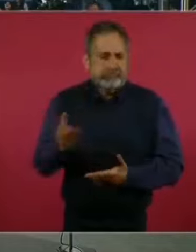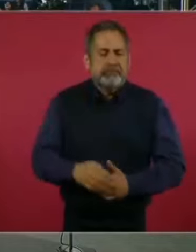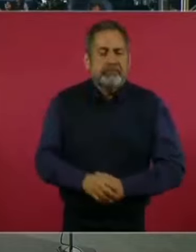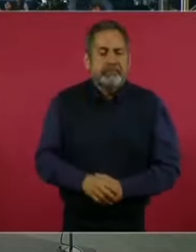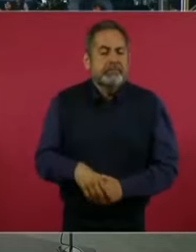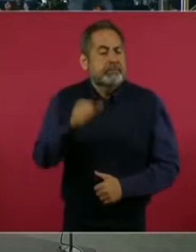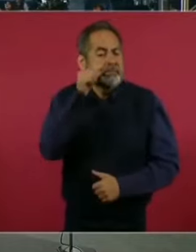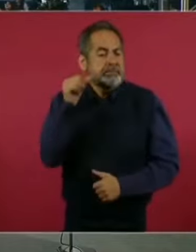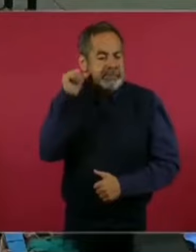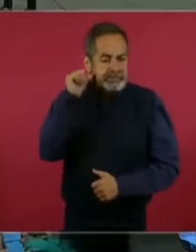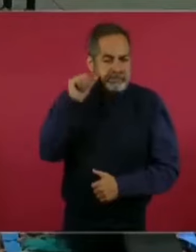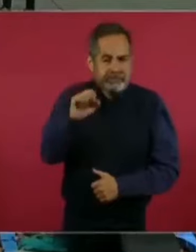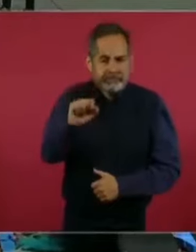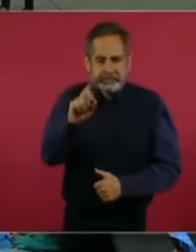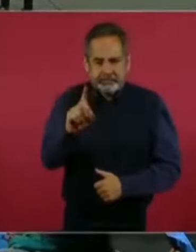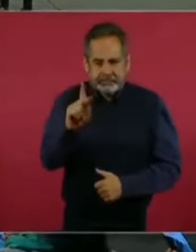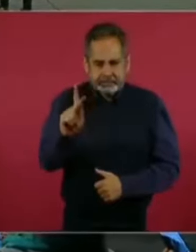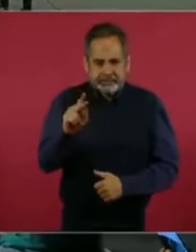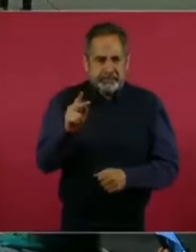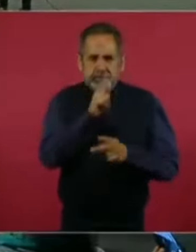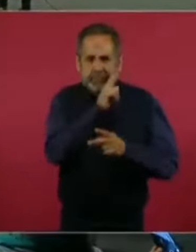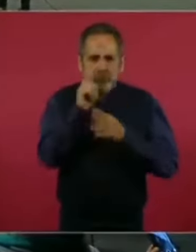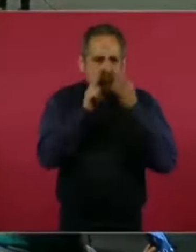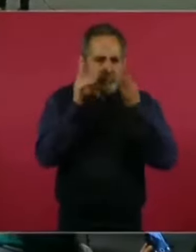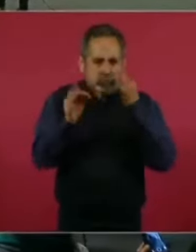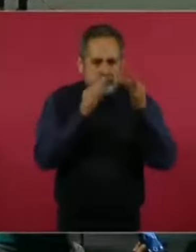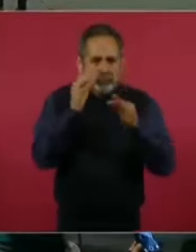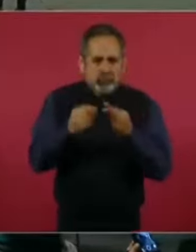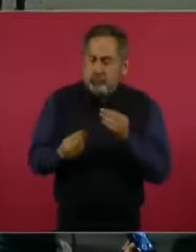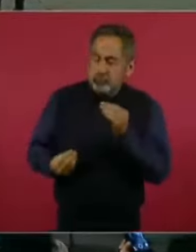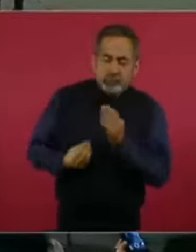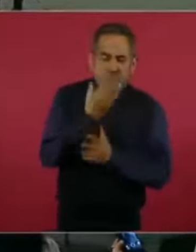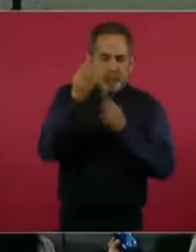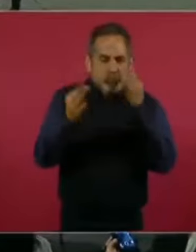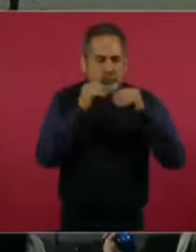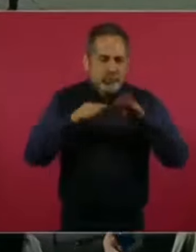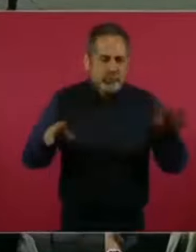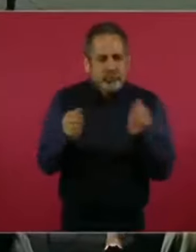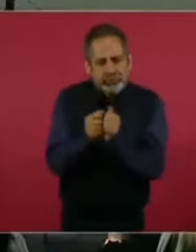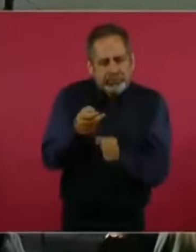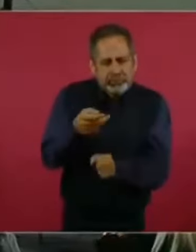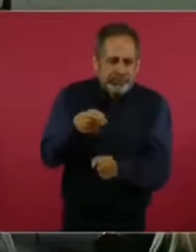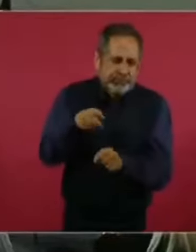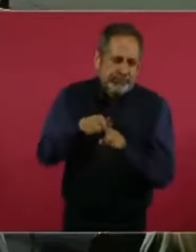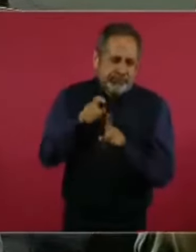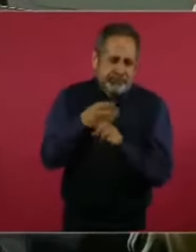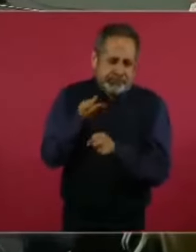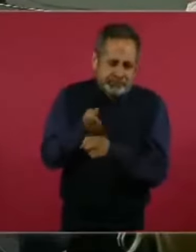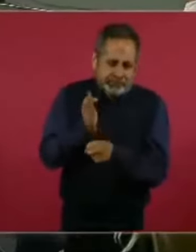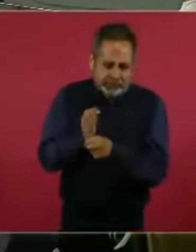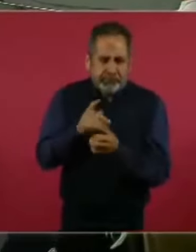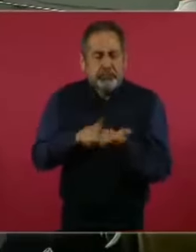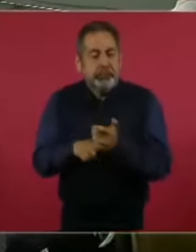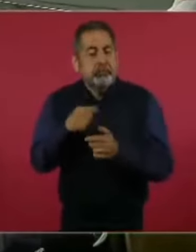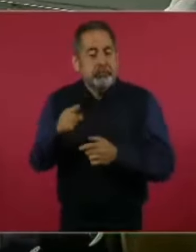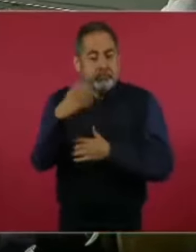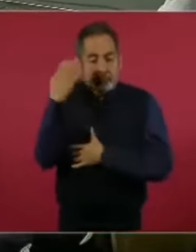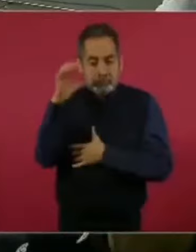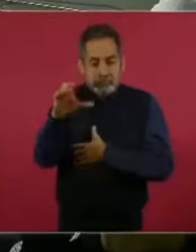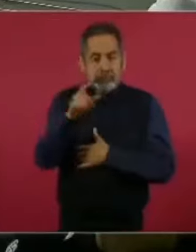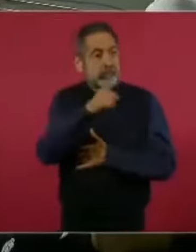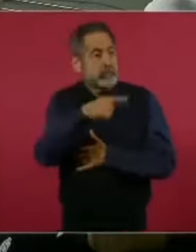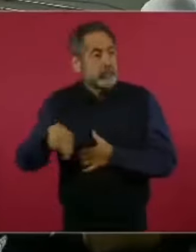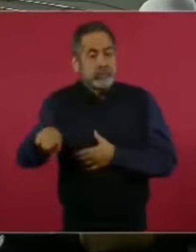Ayer en SDP Noticias estrenamos un noticiero humorístico y dentro de los comentarios existía esta